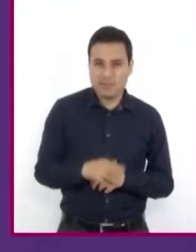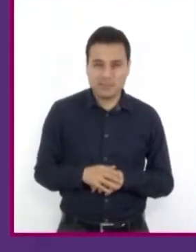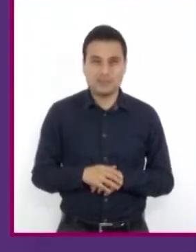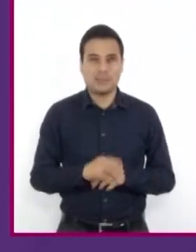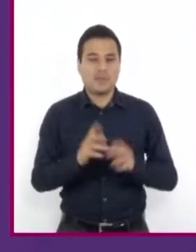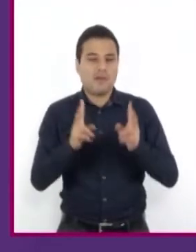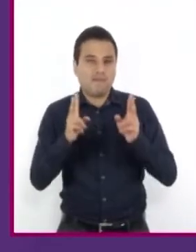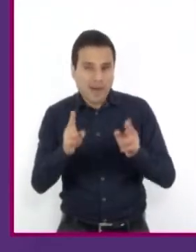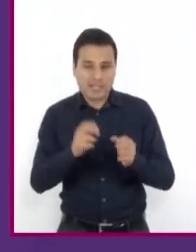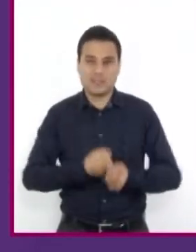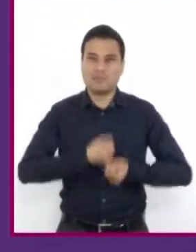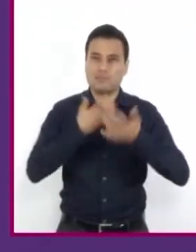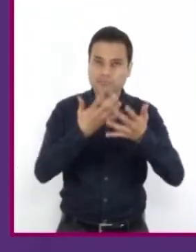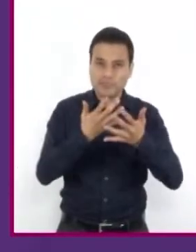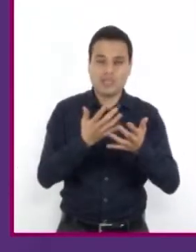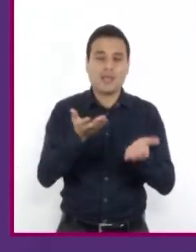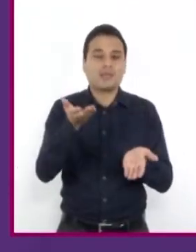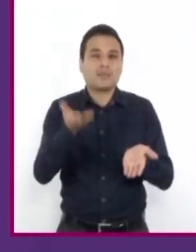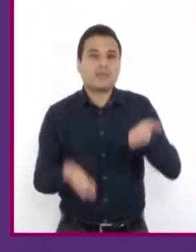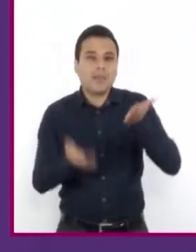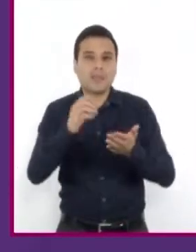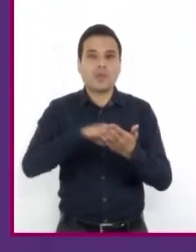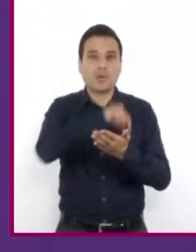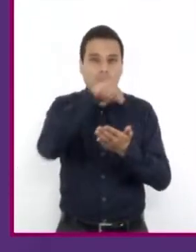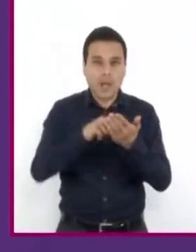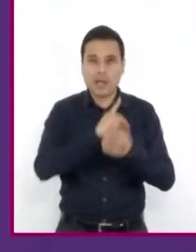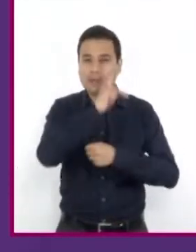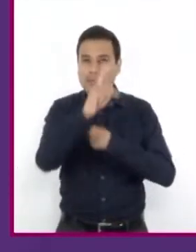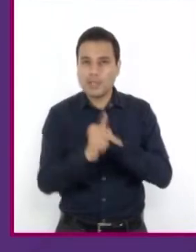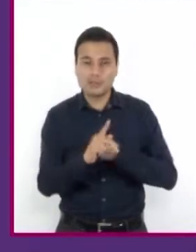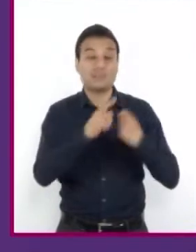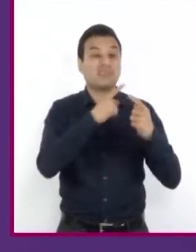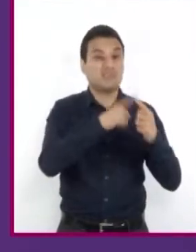dependiendo de las regiones o países donde se usen.